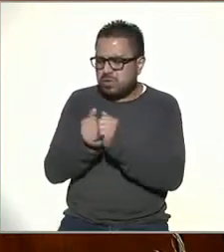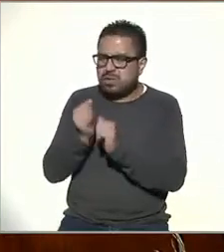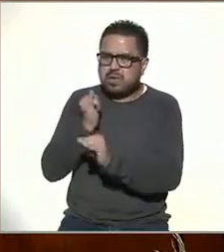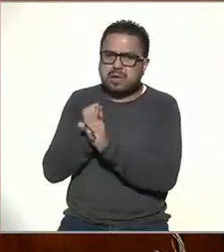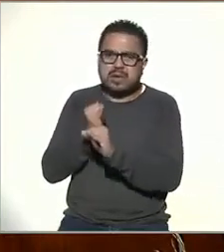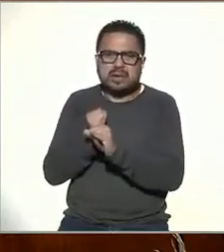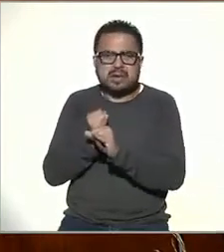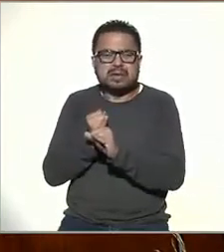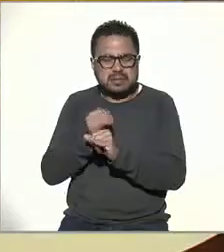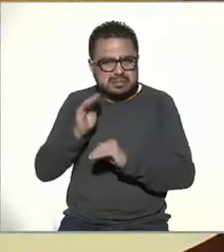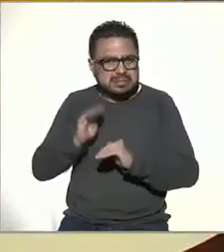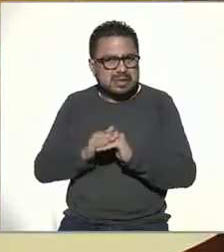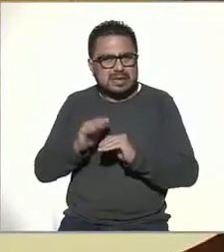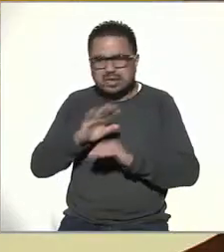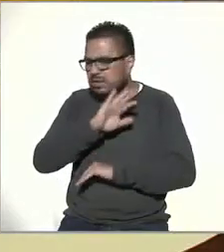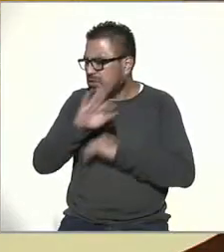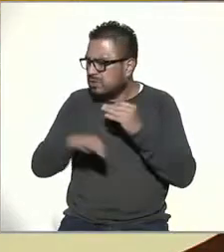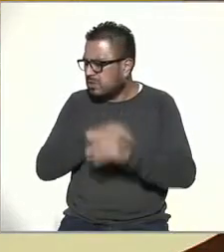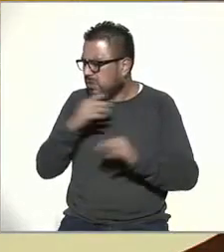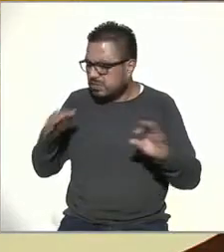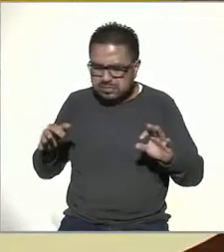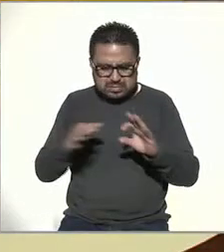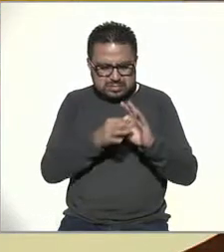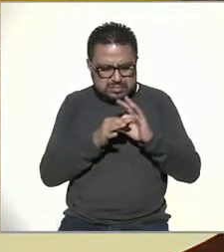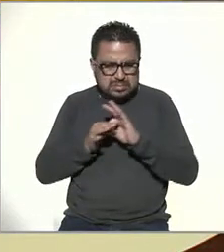ya es inminente que estamos todos conectados, Fili?